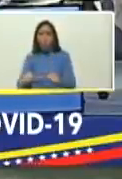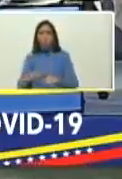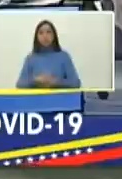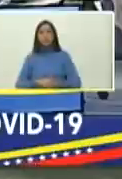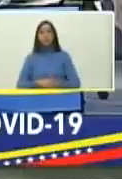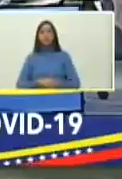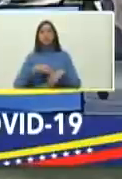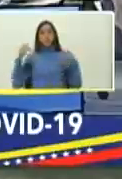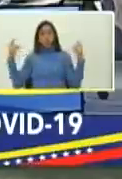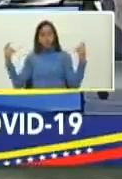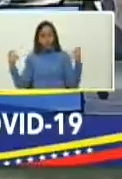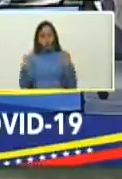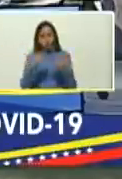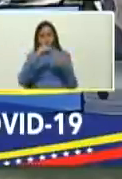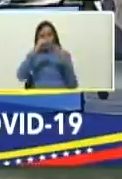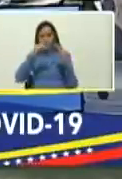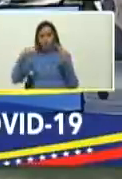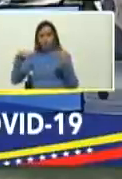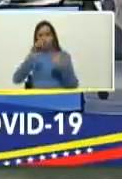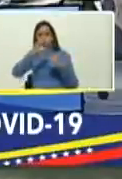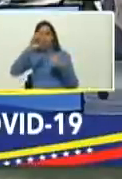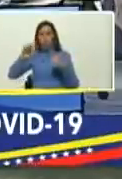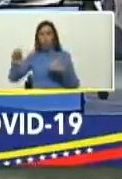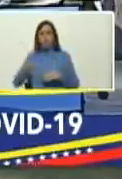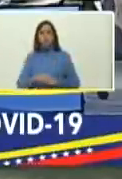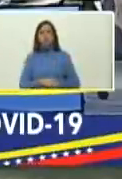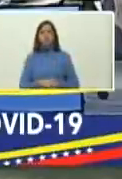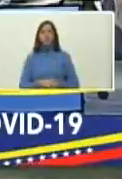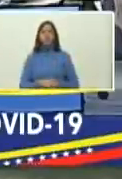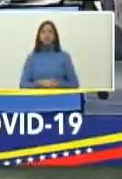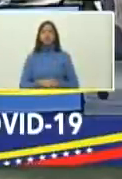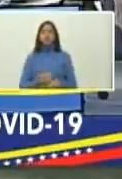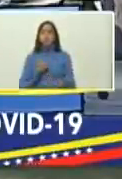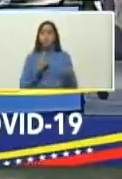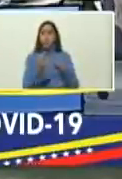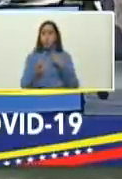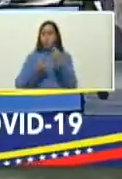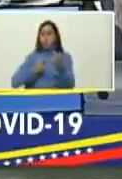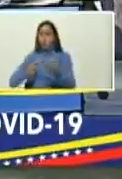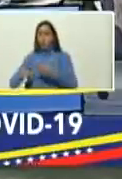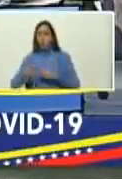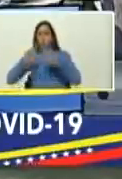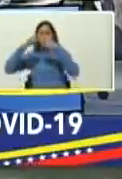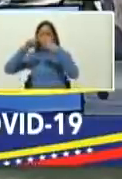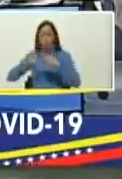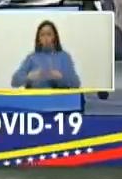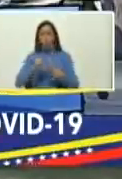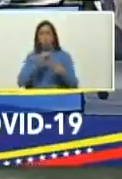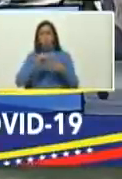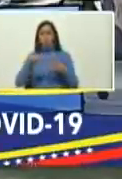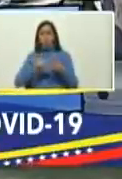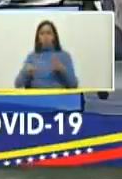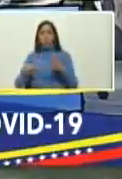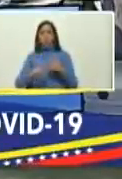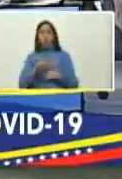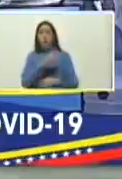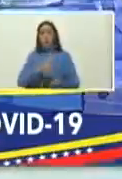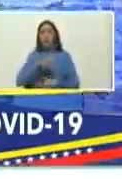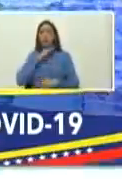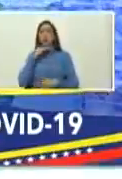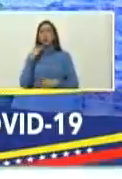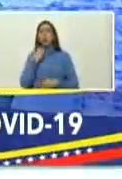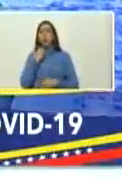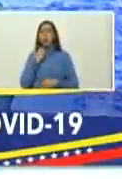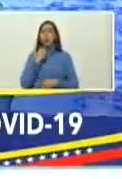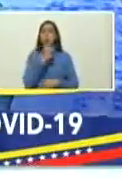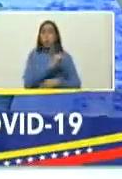descenso de la curva de manera sostenida la tasa de incidencia semanal se ubica en